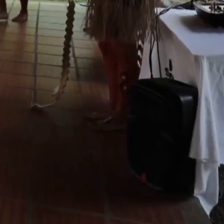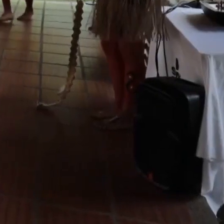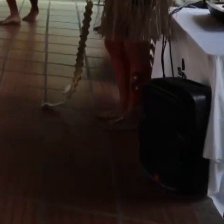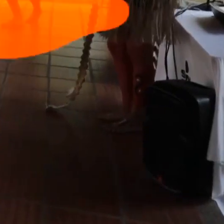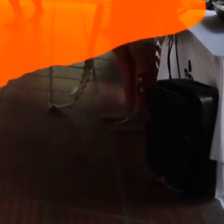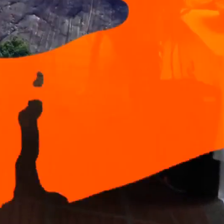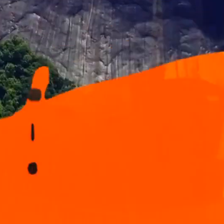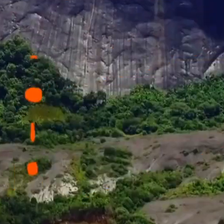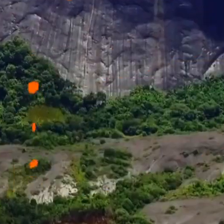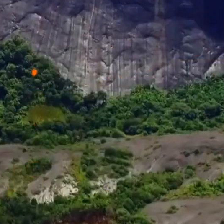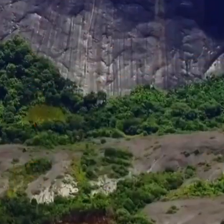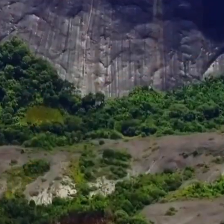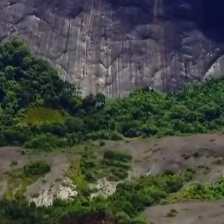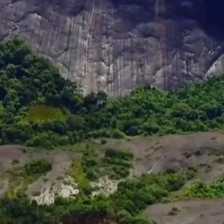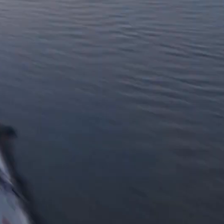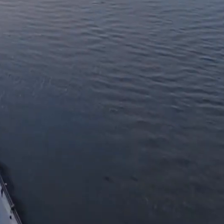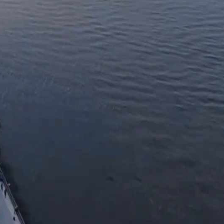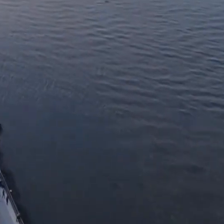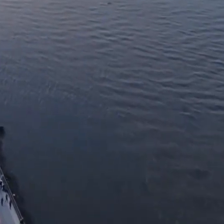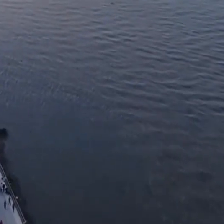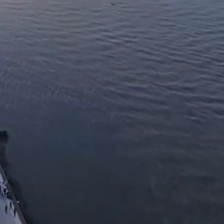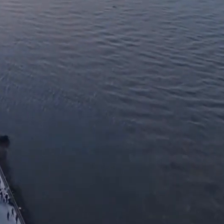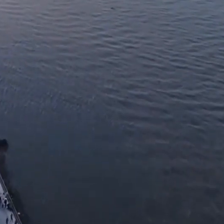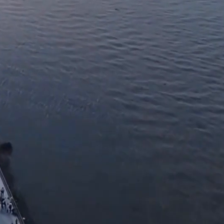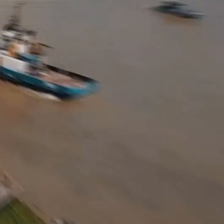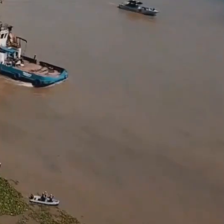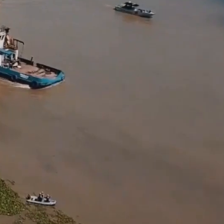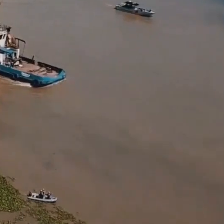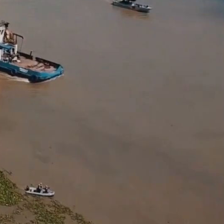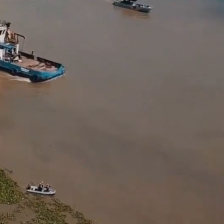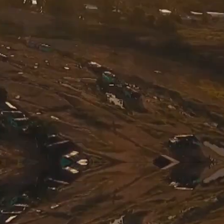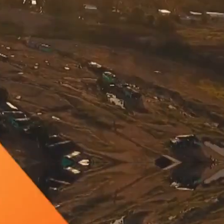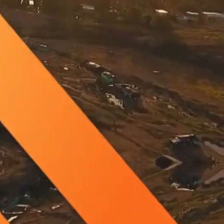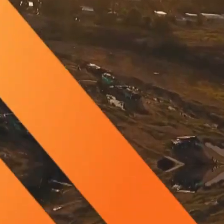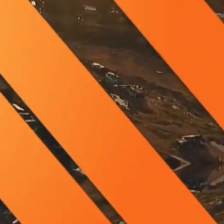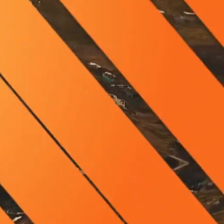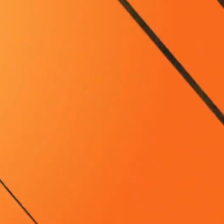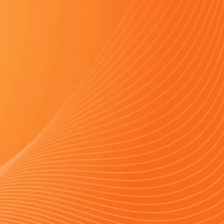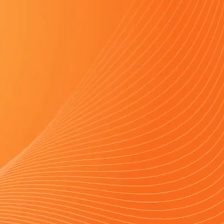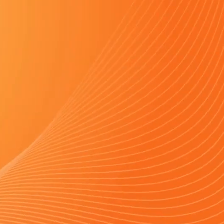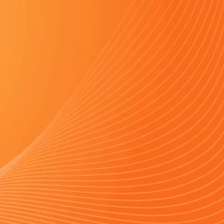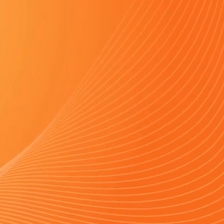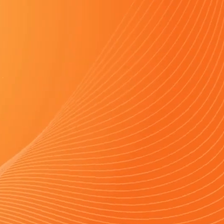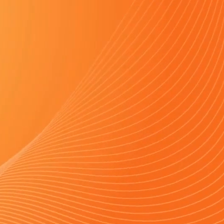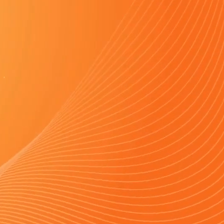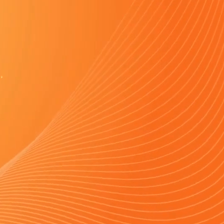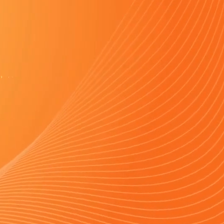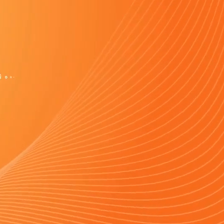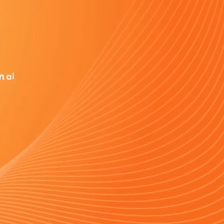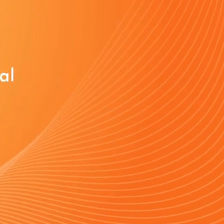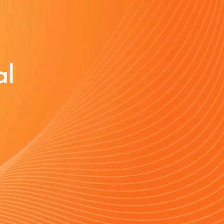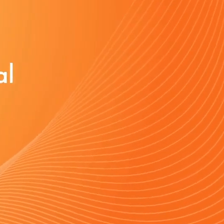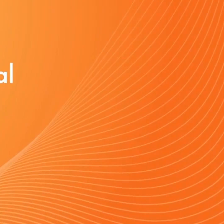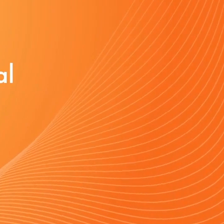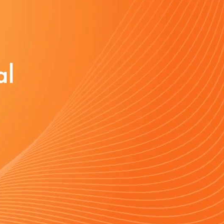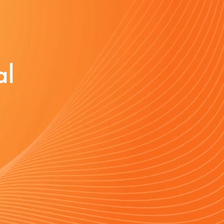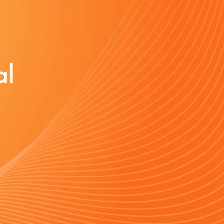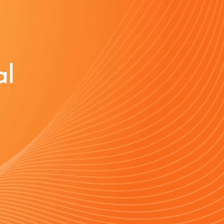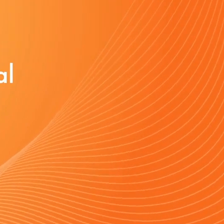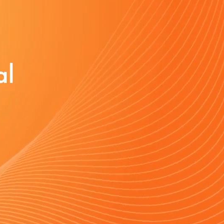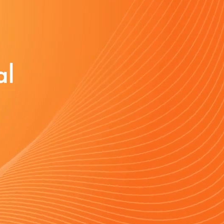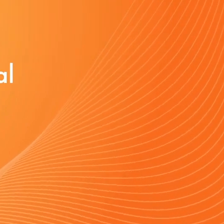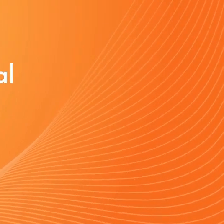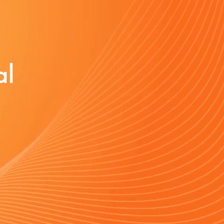empleo y de emprendimiento este es el espacio este es el momento creo que es con la educación que mi país